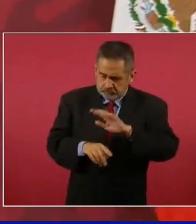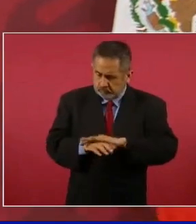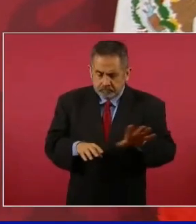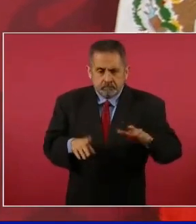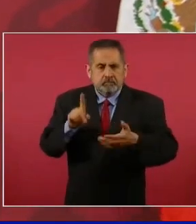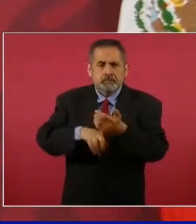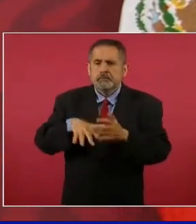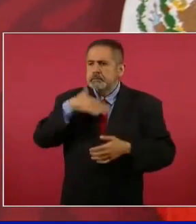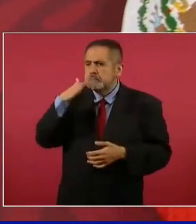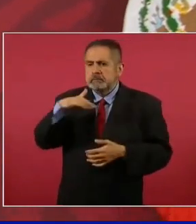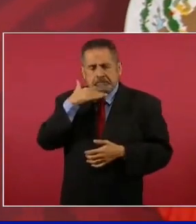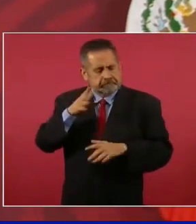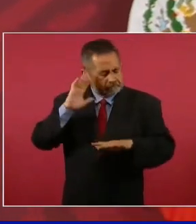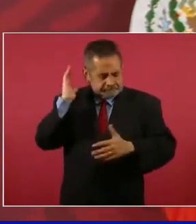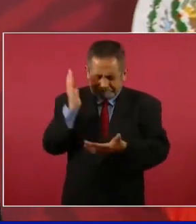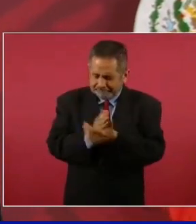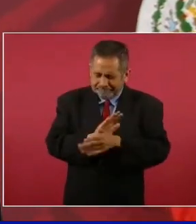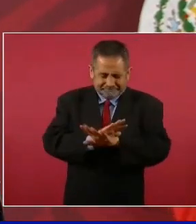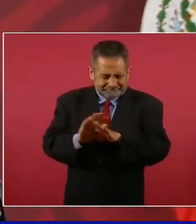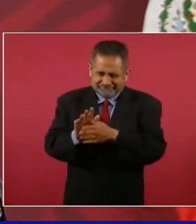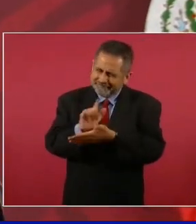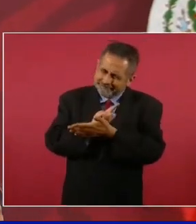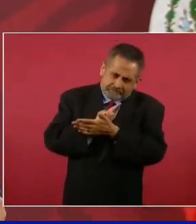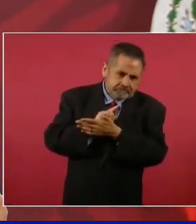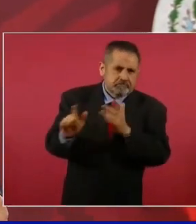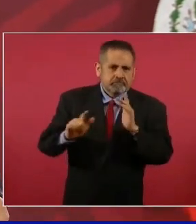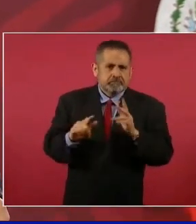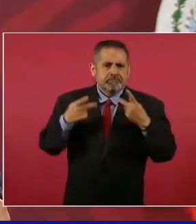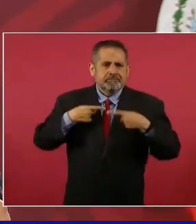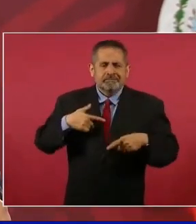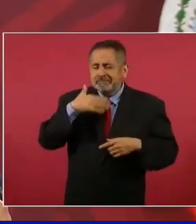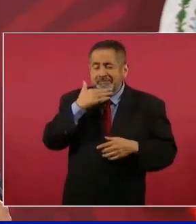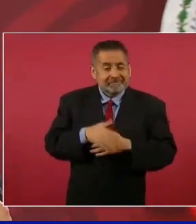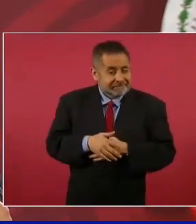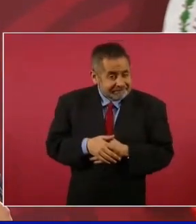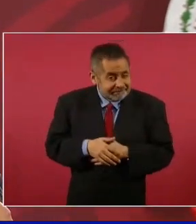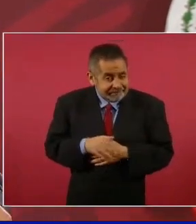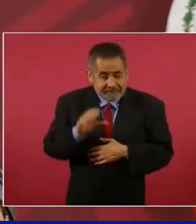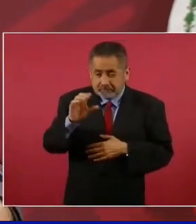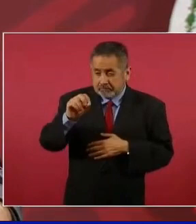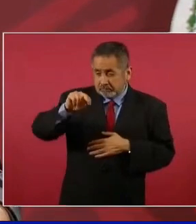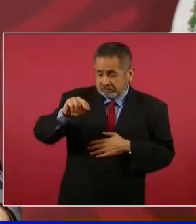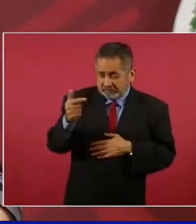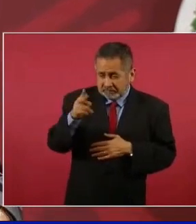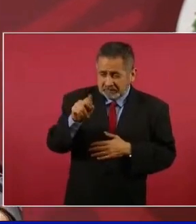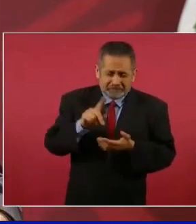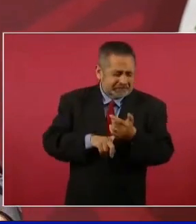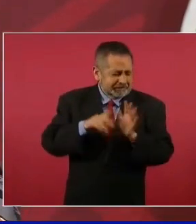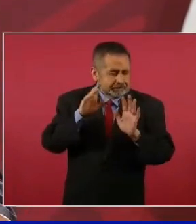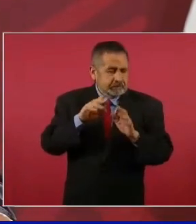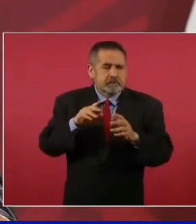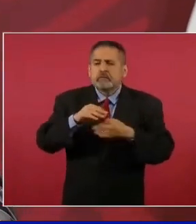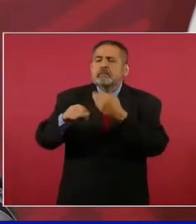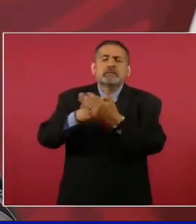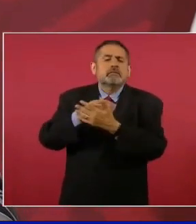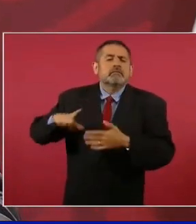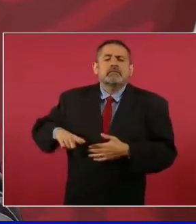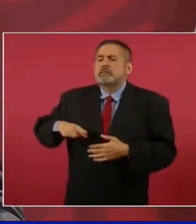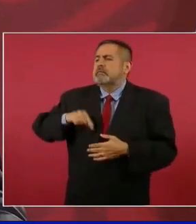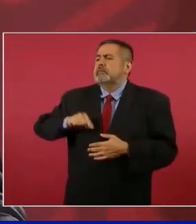corrupción, se termine de limpiar de corrupción, porque era una de las instituciones… Bueno, todo el gobierno